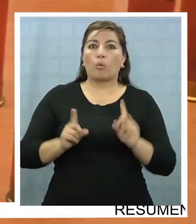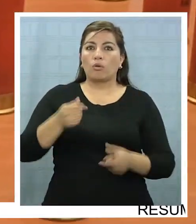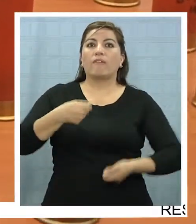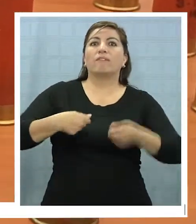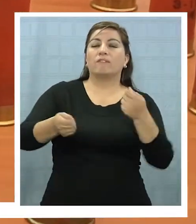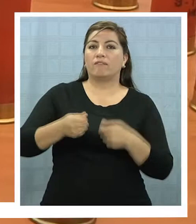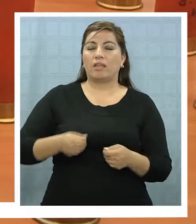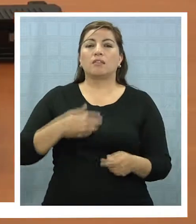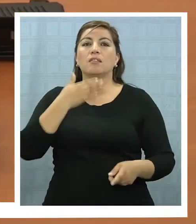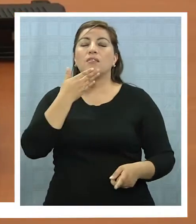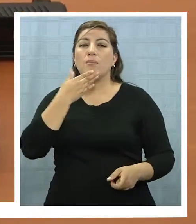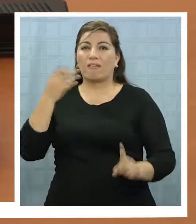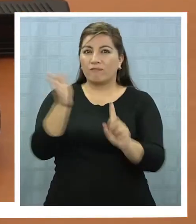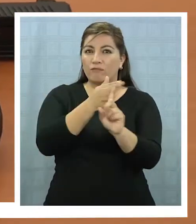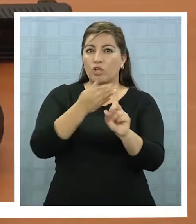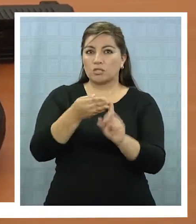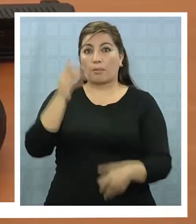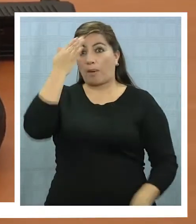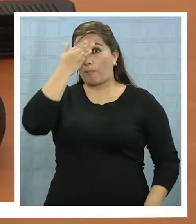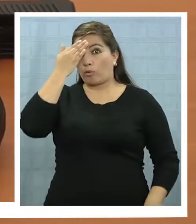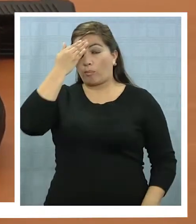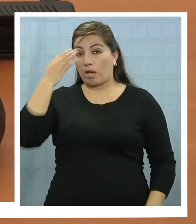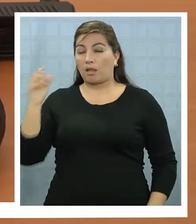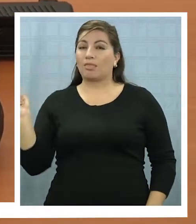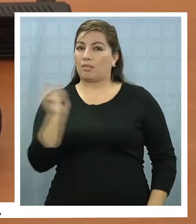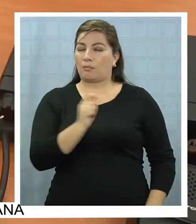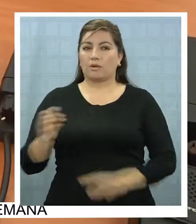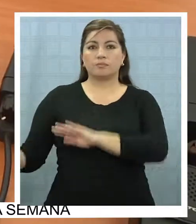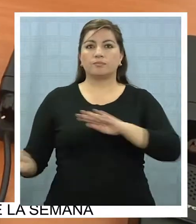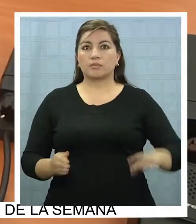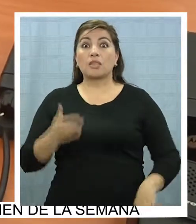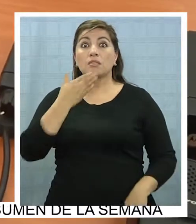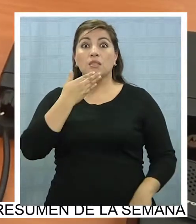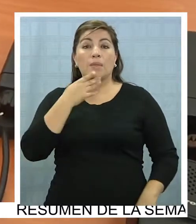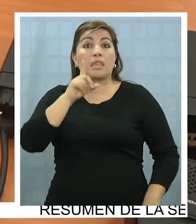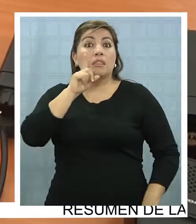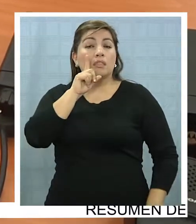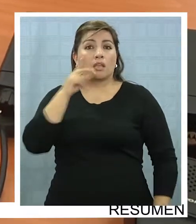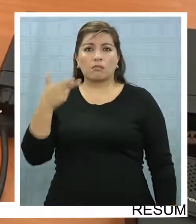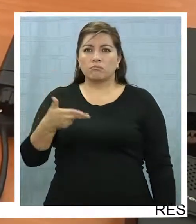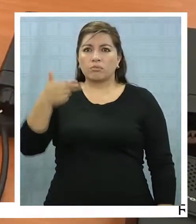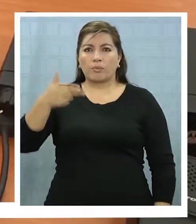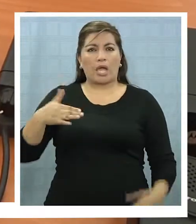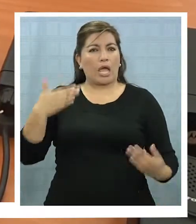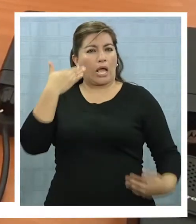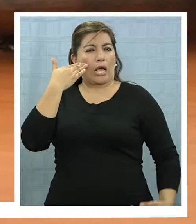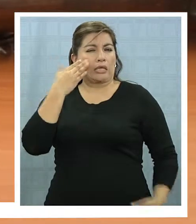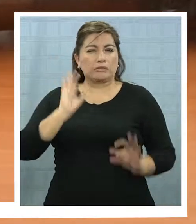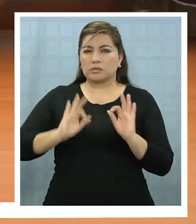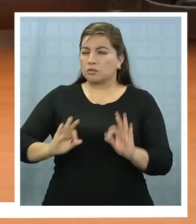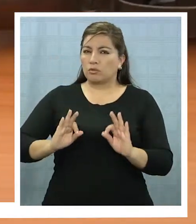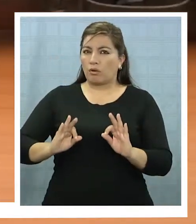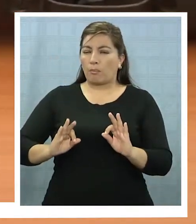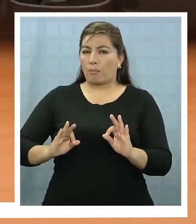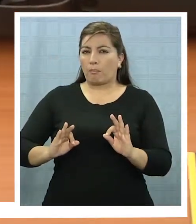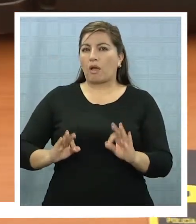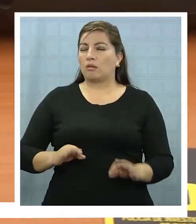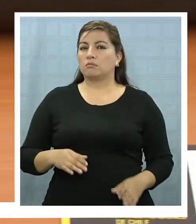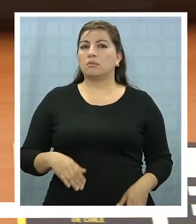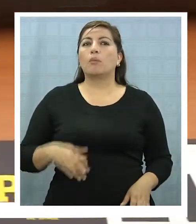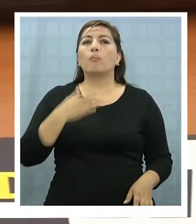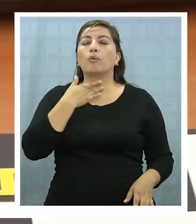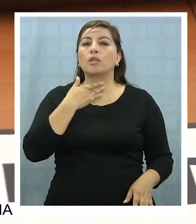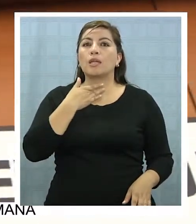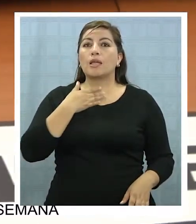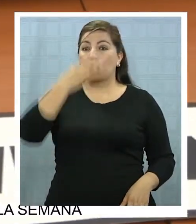violencia, que es lo que más preocupa en la región. La presencia de armas que se está haciendo común en las acciones de tráfico corresponde a medidas de protección de los